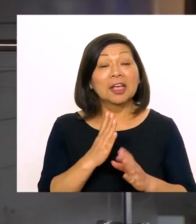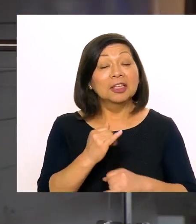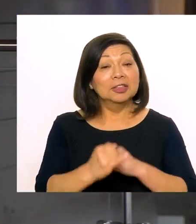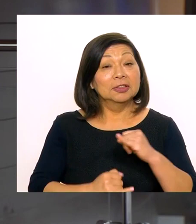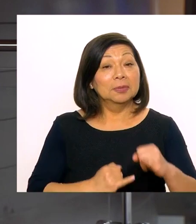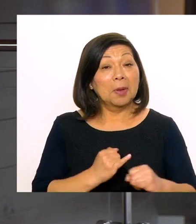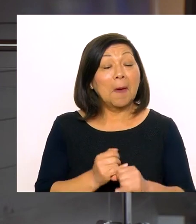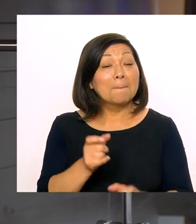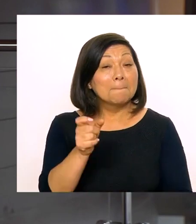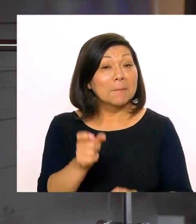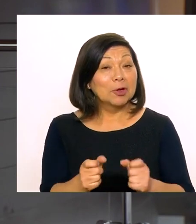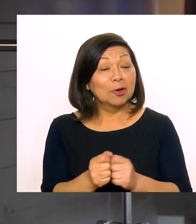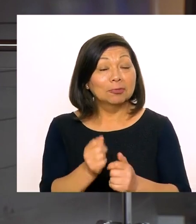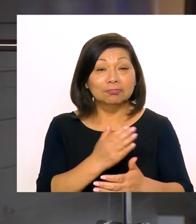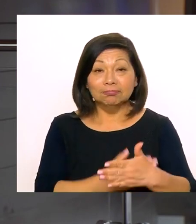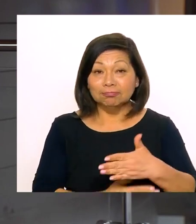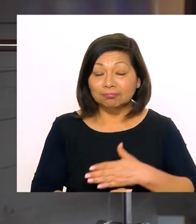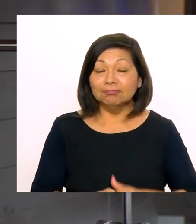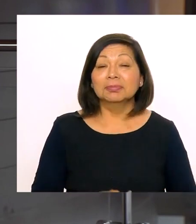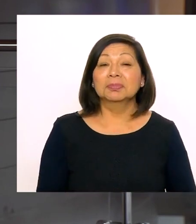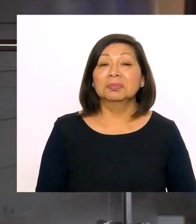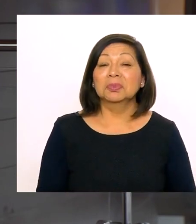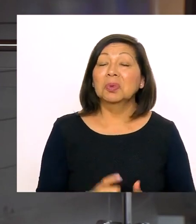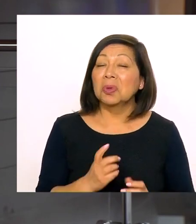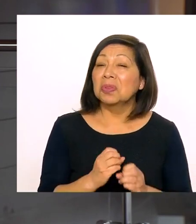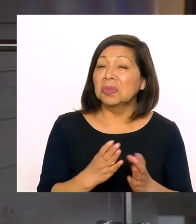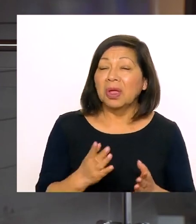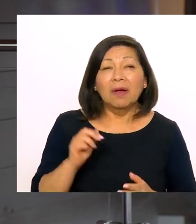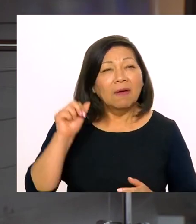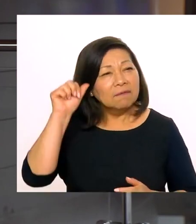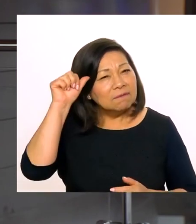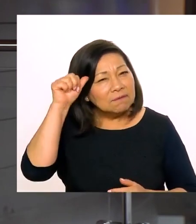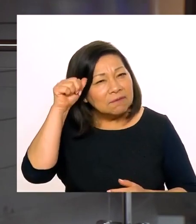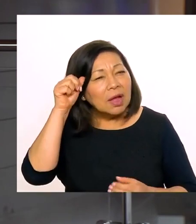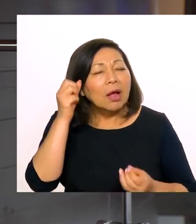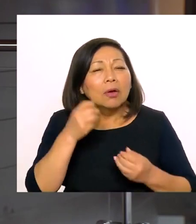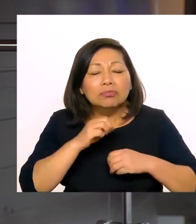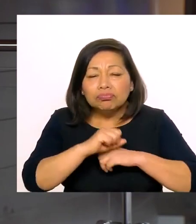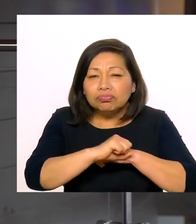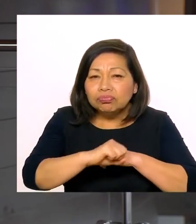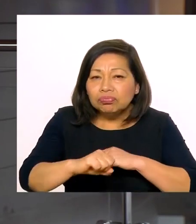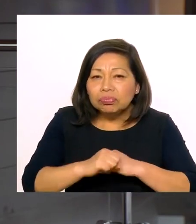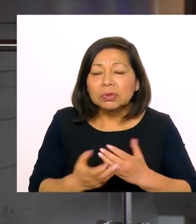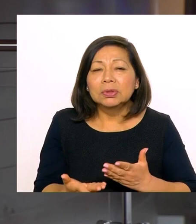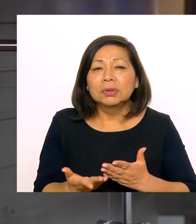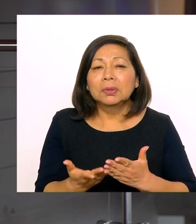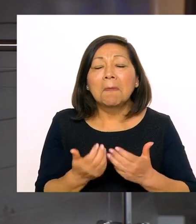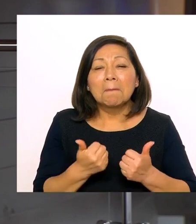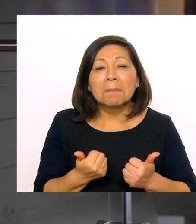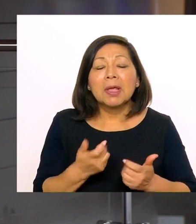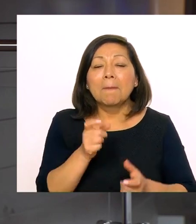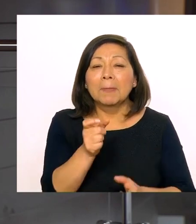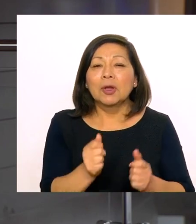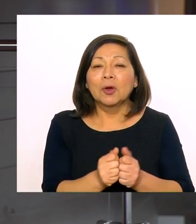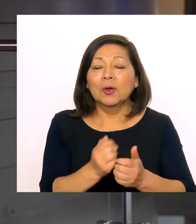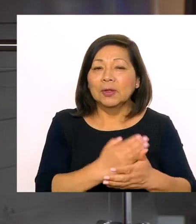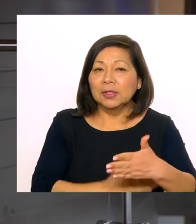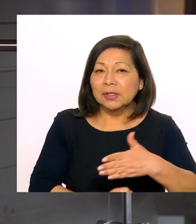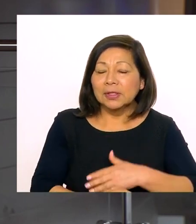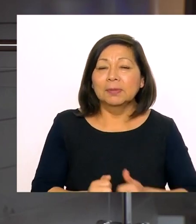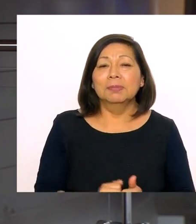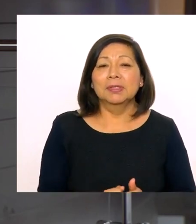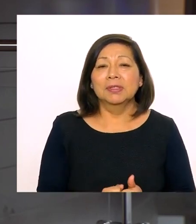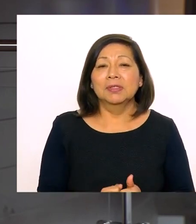fue el Día Internacional de las Personas con Discapacidad. Una fecha para recordar y promover los derechos y el bienestar de las personas con